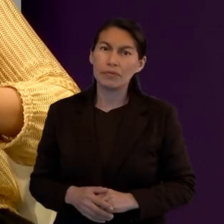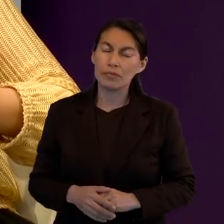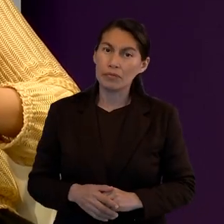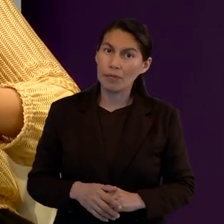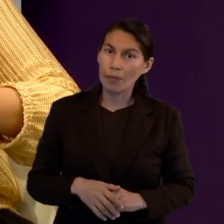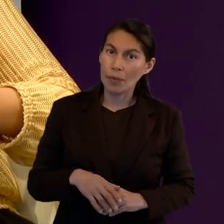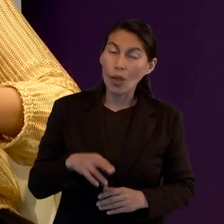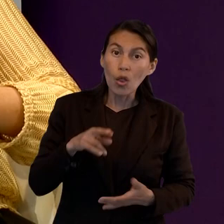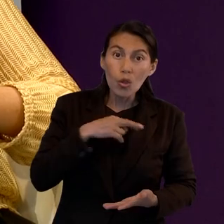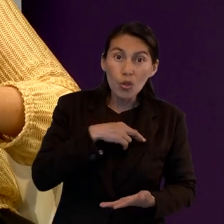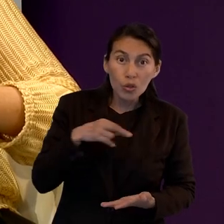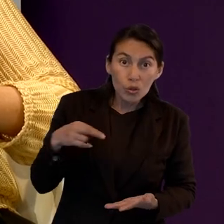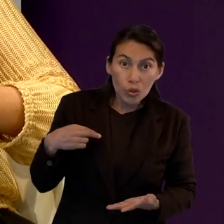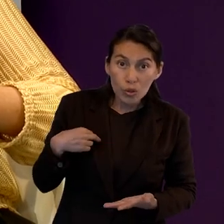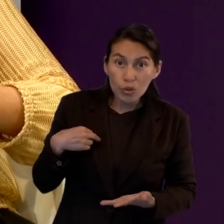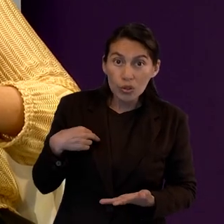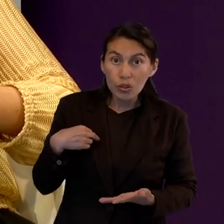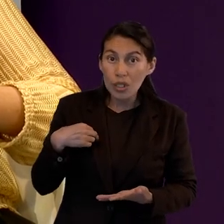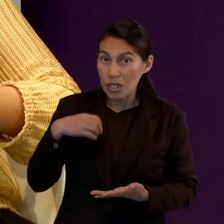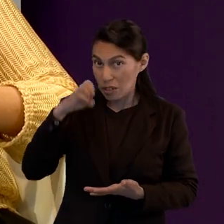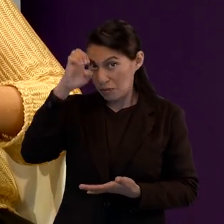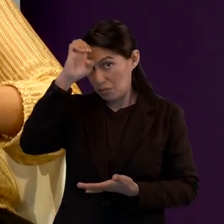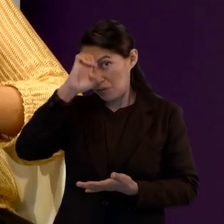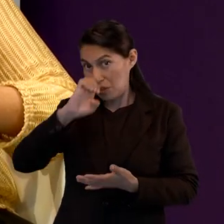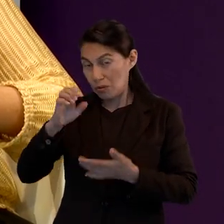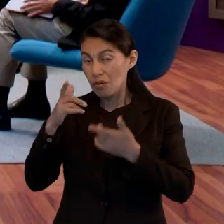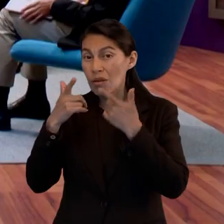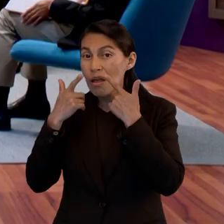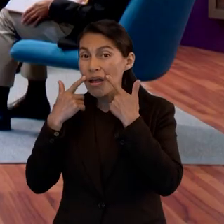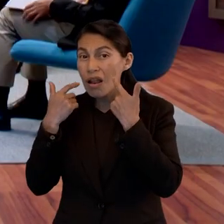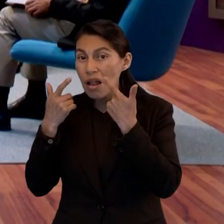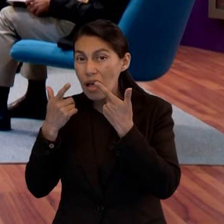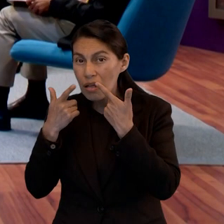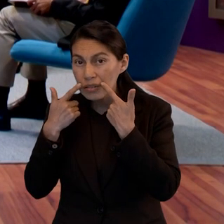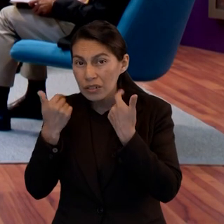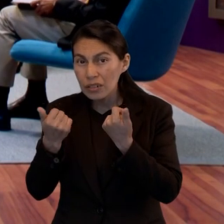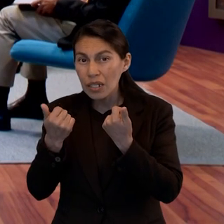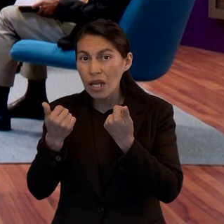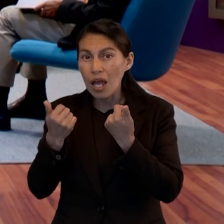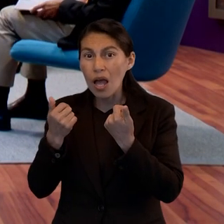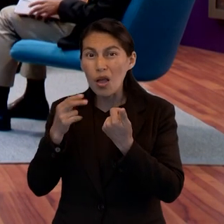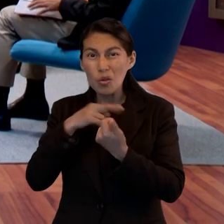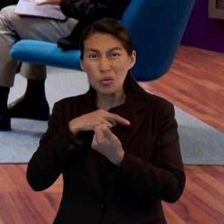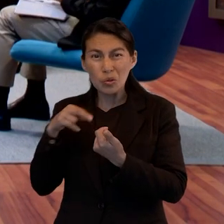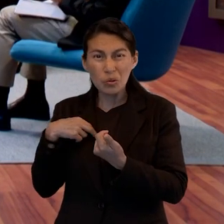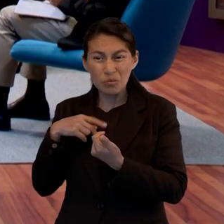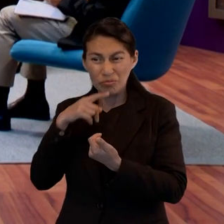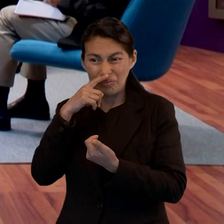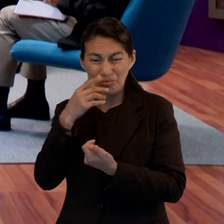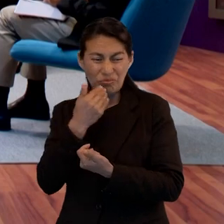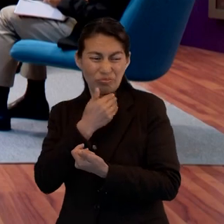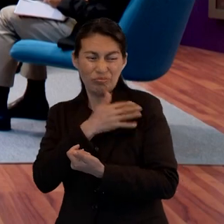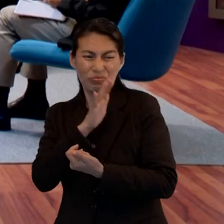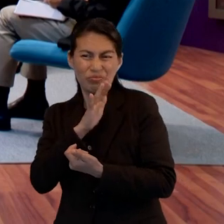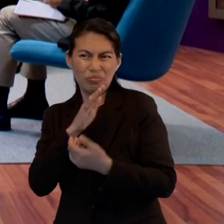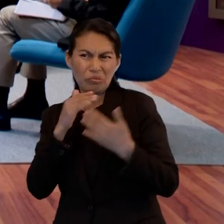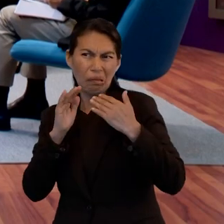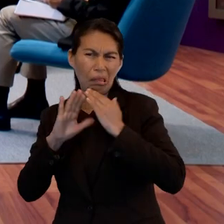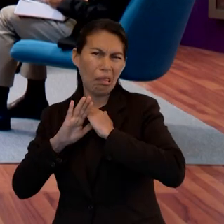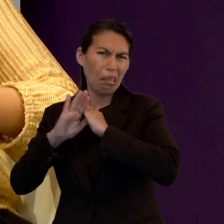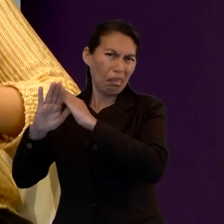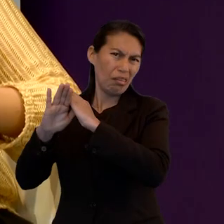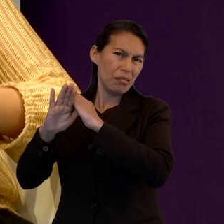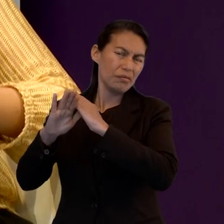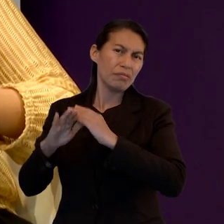utilizando la expresión ha insultado al espíritu de gracia, hemos hecho una manifestación de arrogancia o de insolencia o de